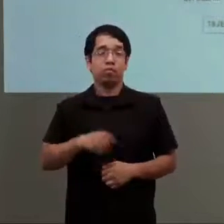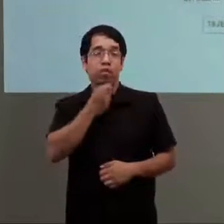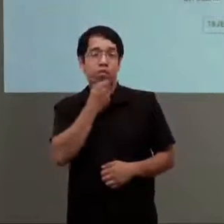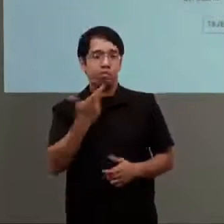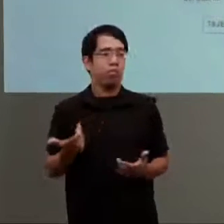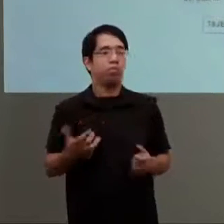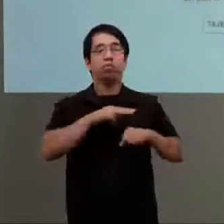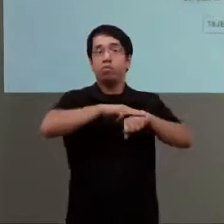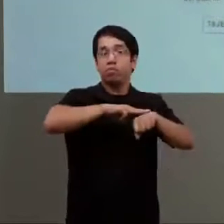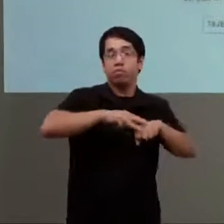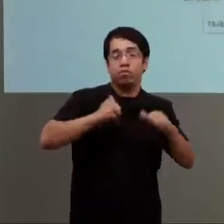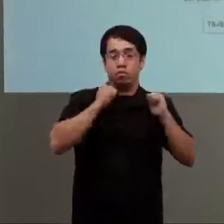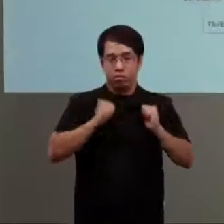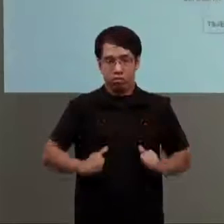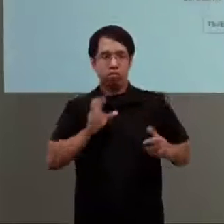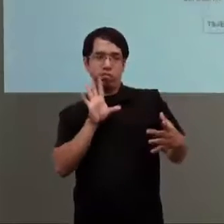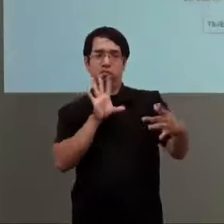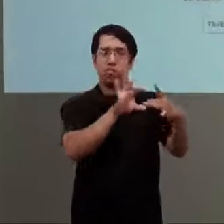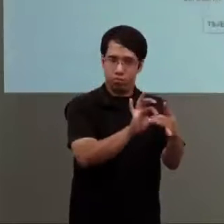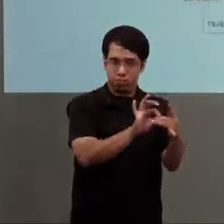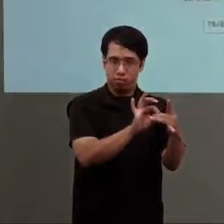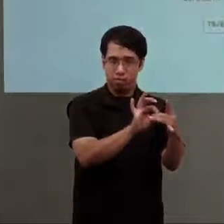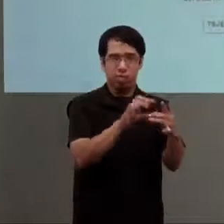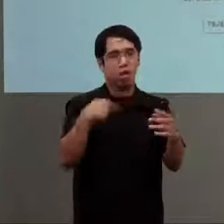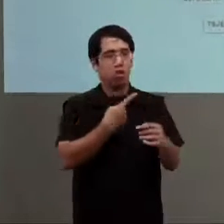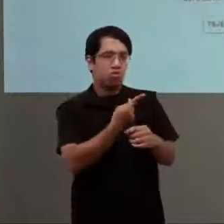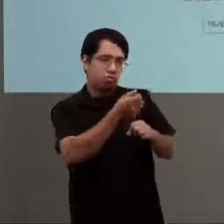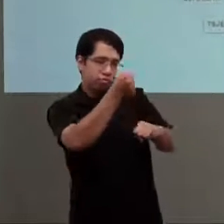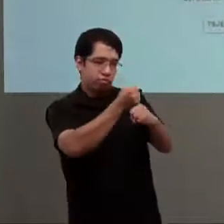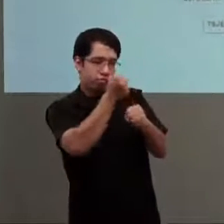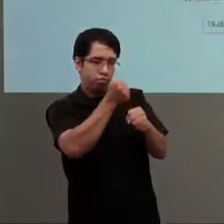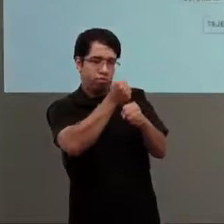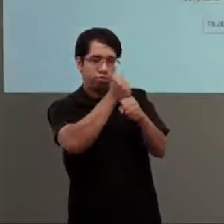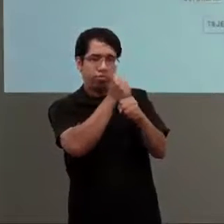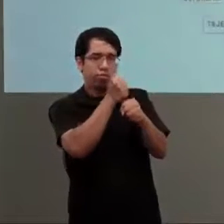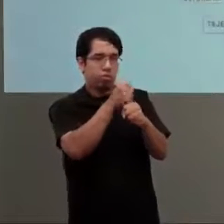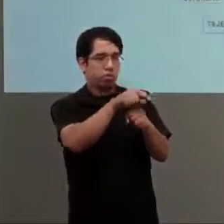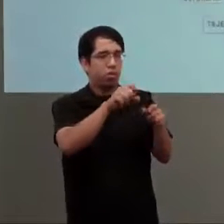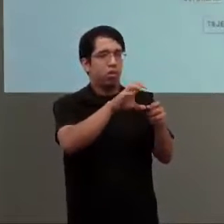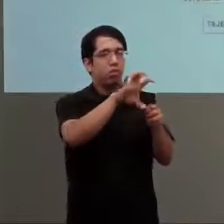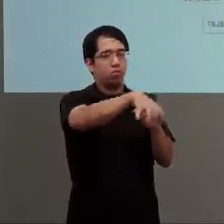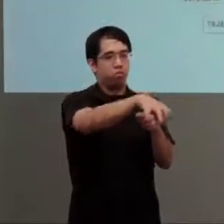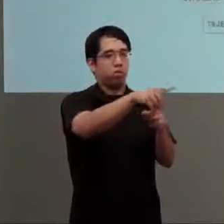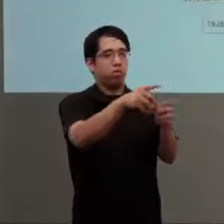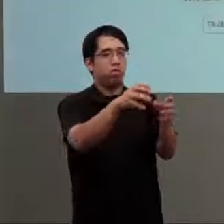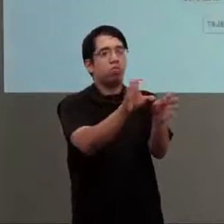con el Ministerio de Salud, una articulación donde empezamos a trabajar desde las unidades de salud familiar. ¿Por